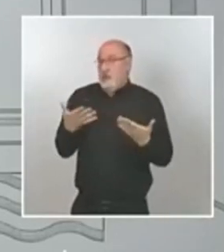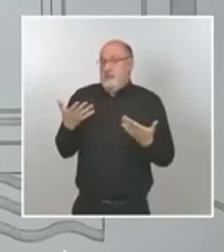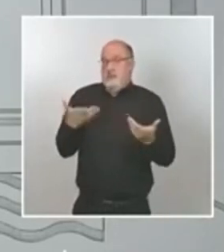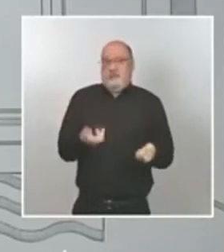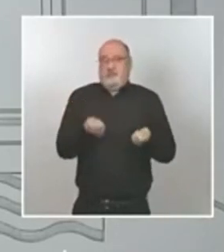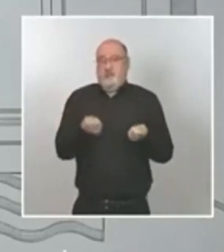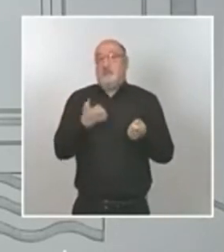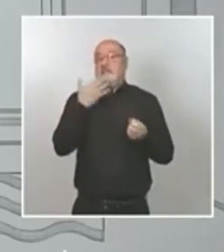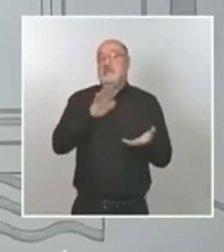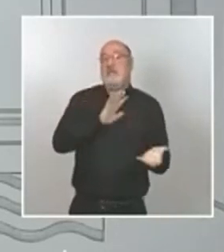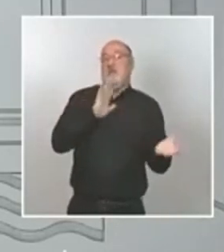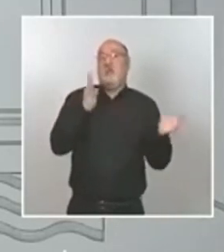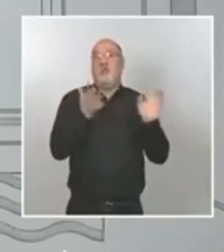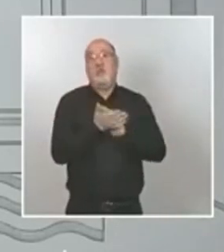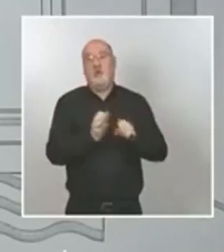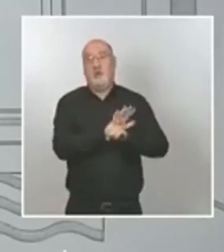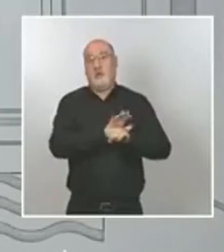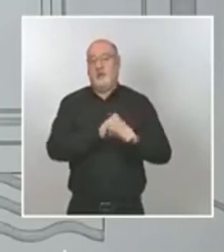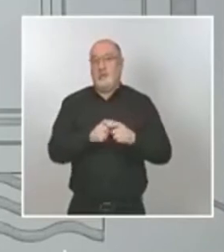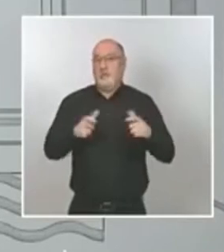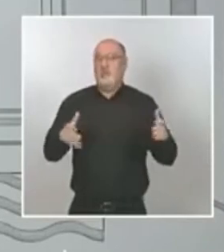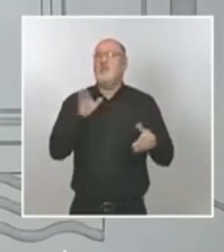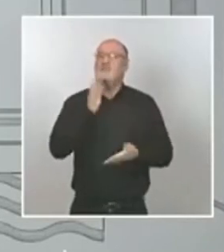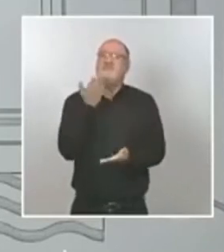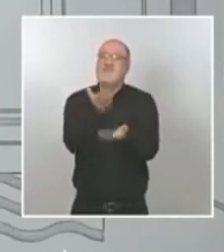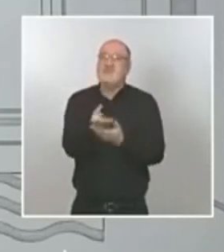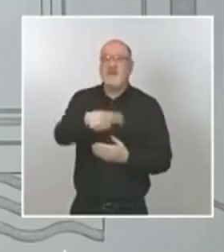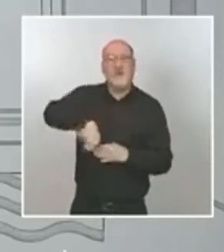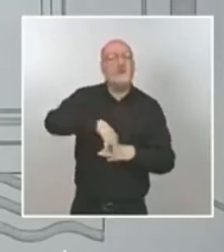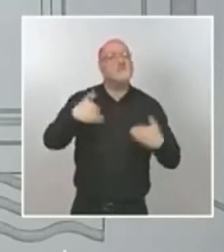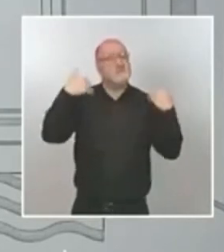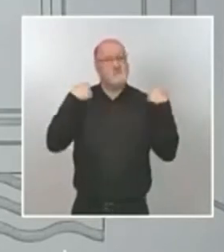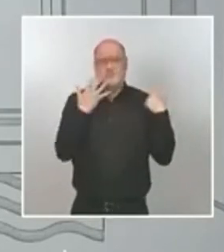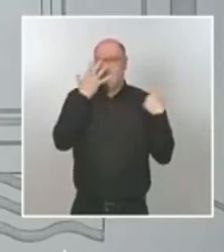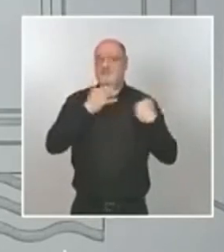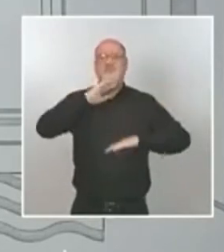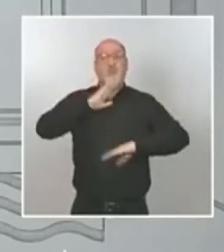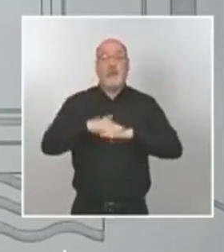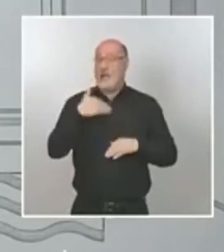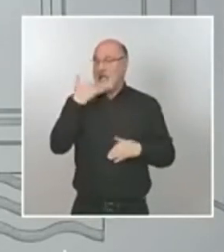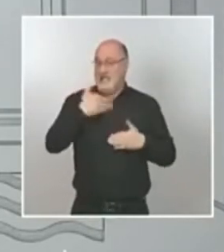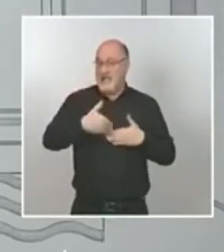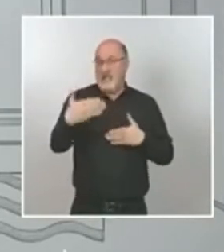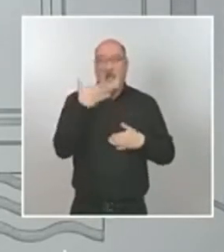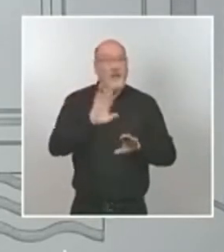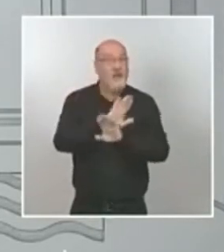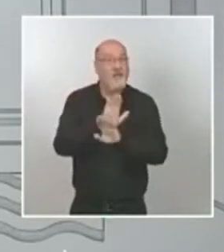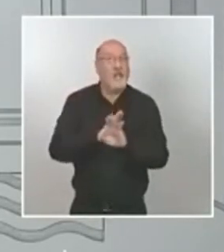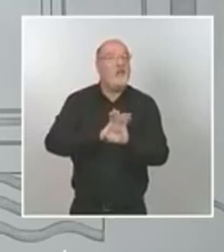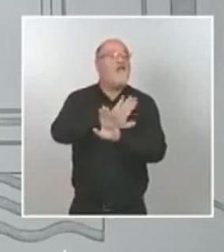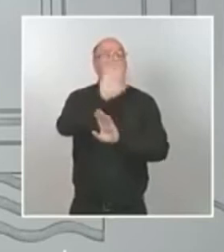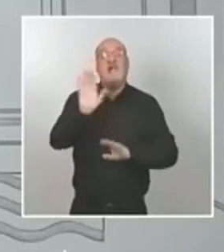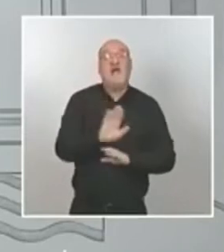fuese a otro por tanto una llamada a la responsabilidad y al cumplimiento estamos ya cerca del final estamos cerca pero nos queda